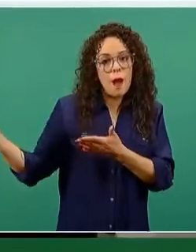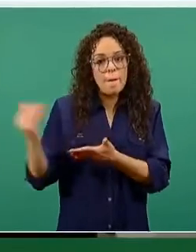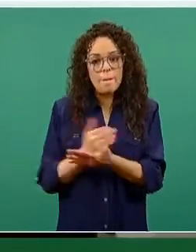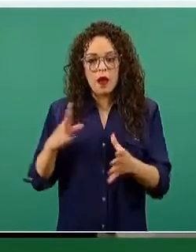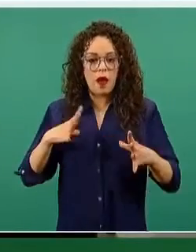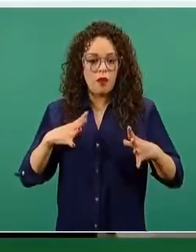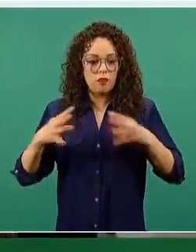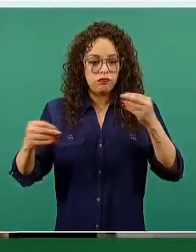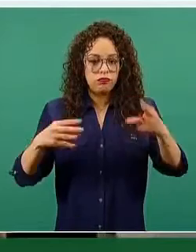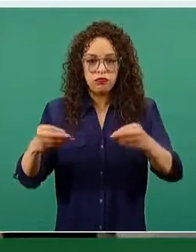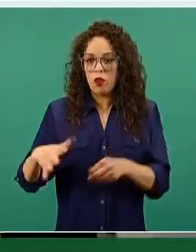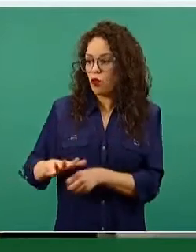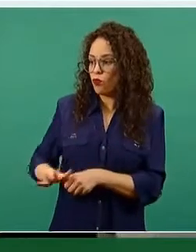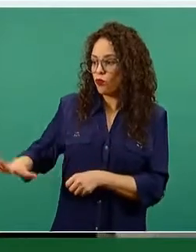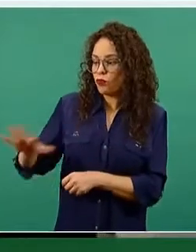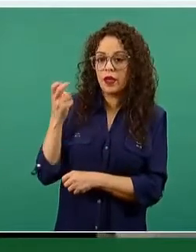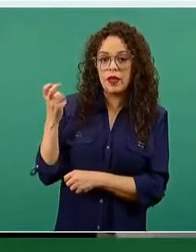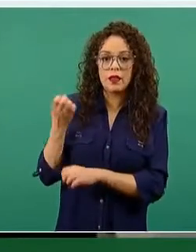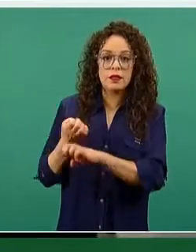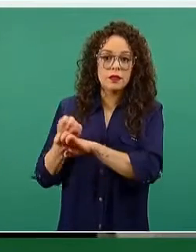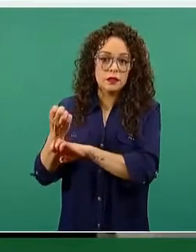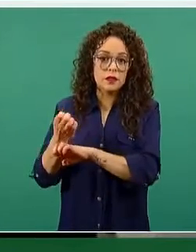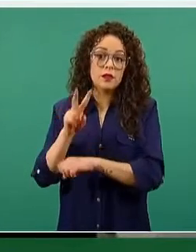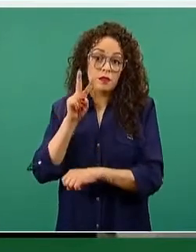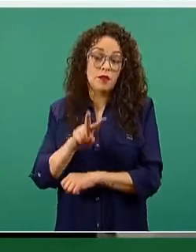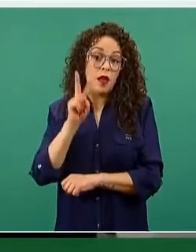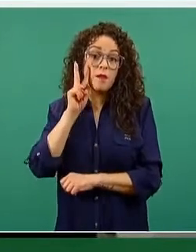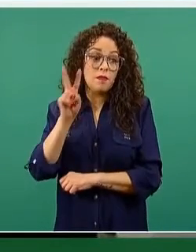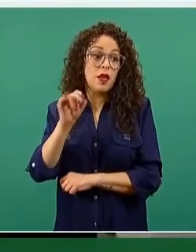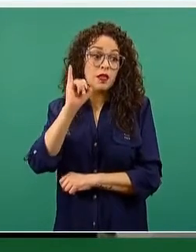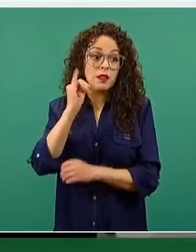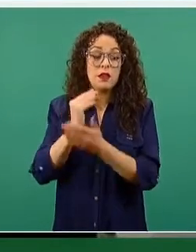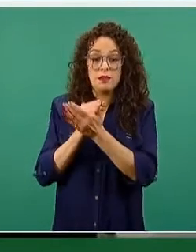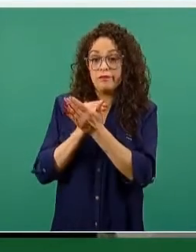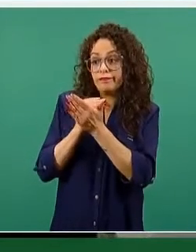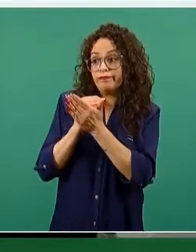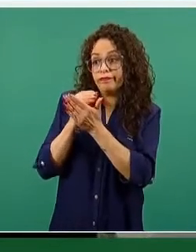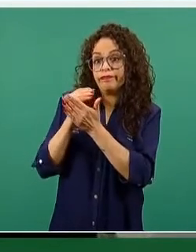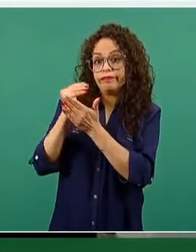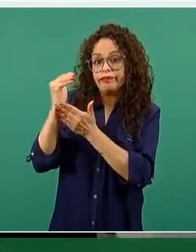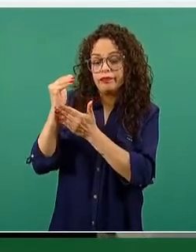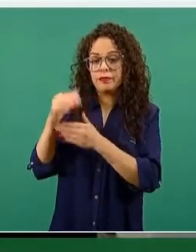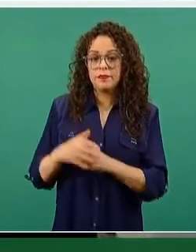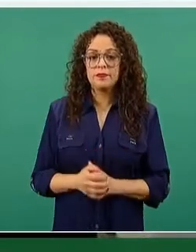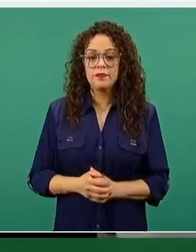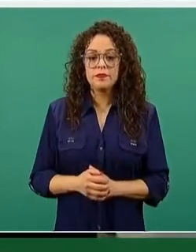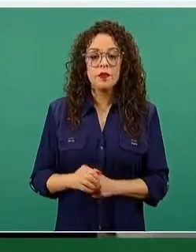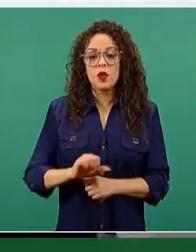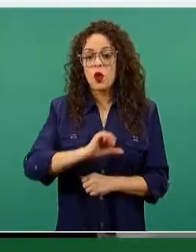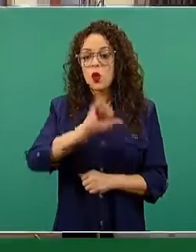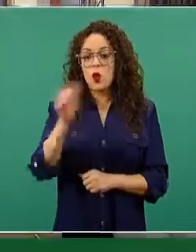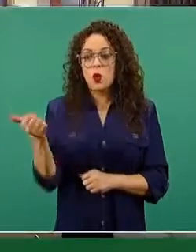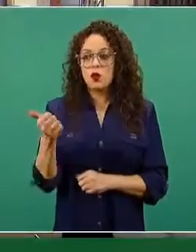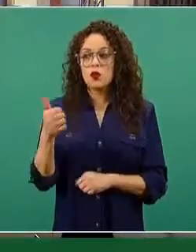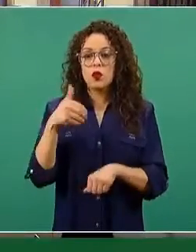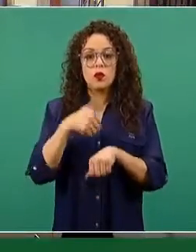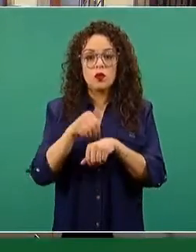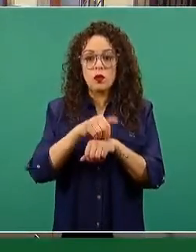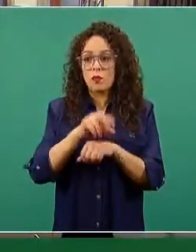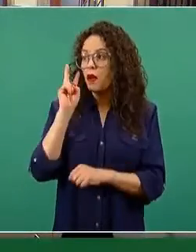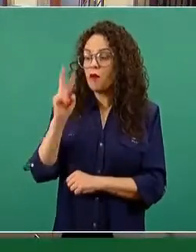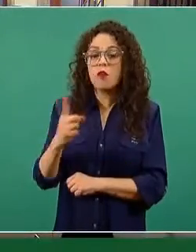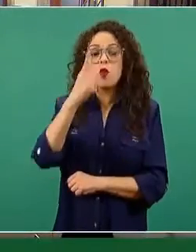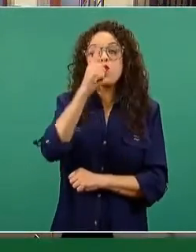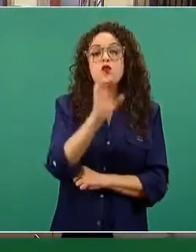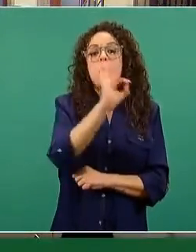que en esa entidad sí tiene un claro ascenso. El otro número importante es este, el 1 por ciento, el 1 por